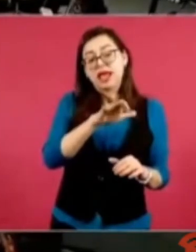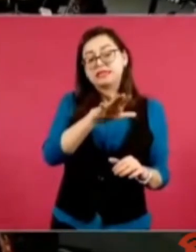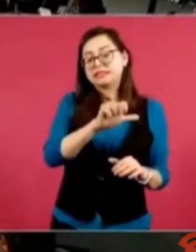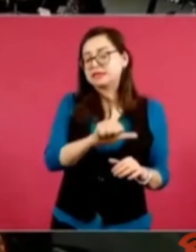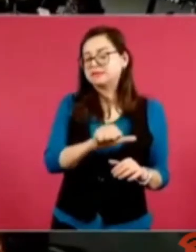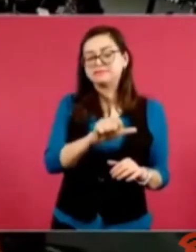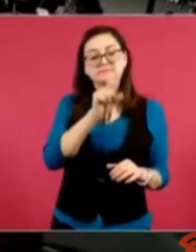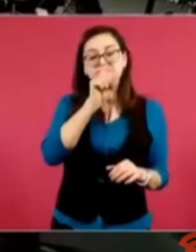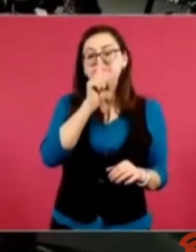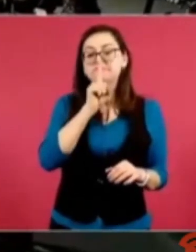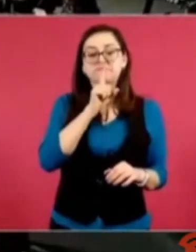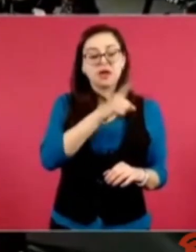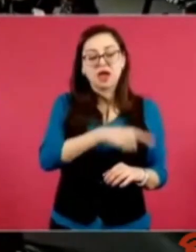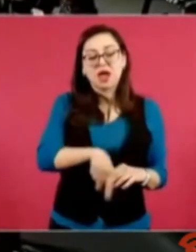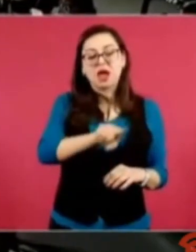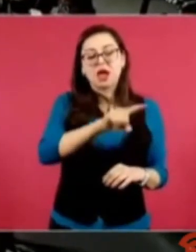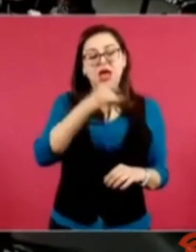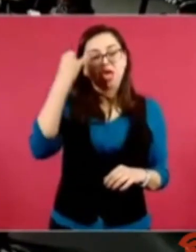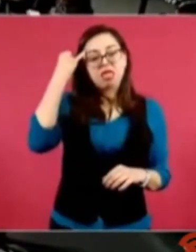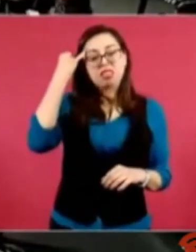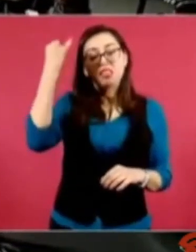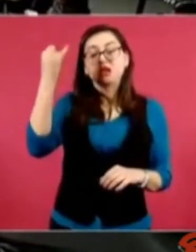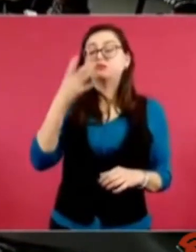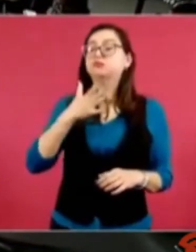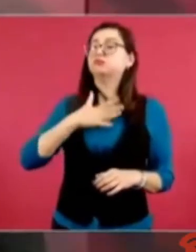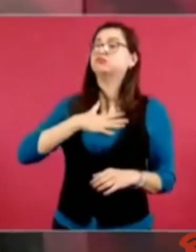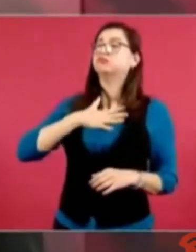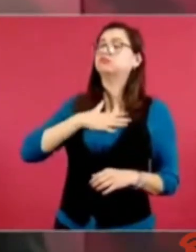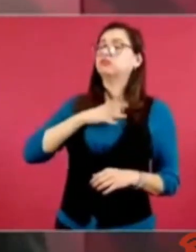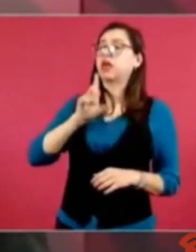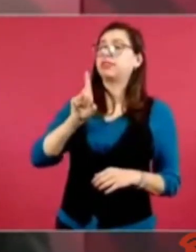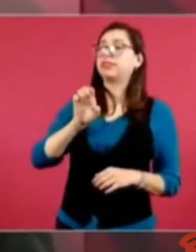de parapeto, de fachada.